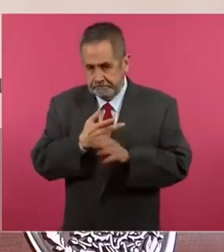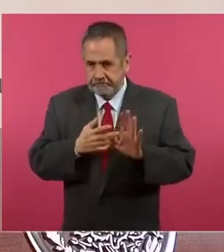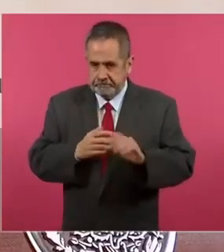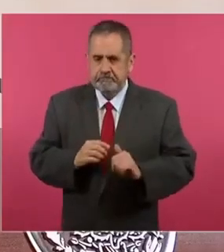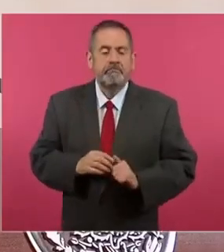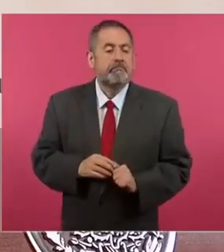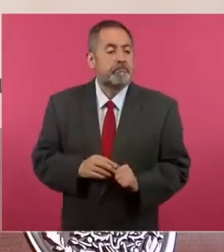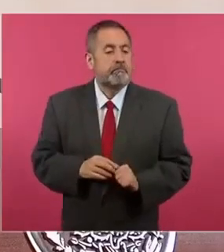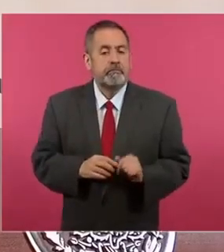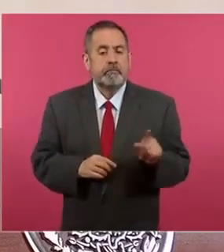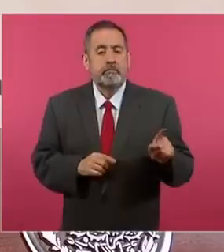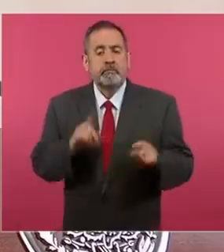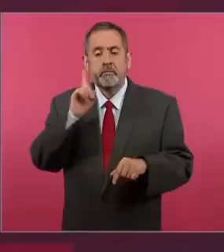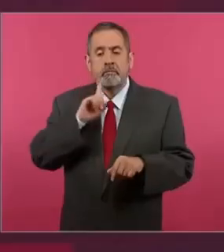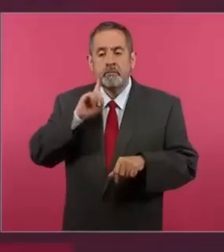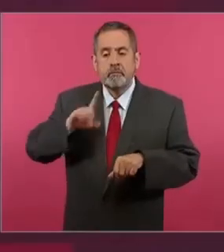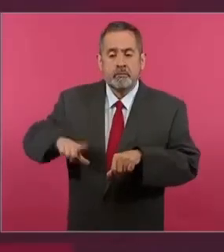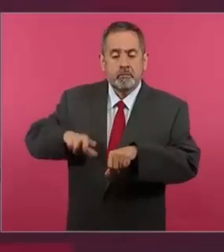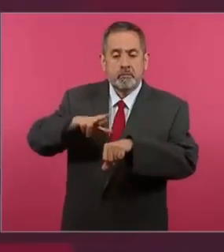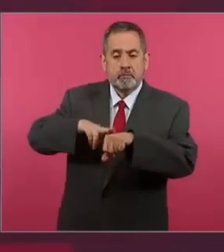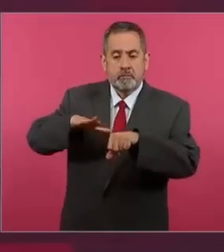que la gobernadora